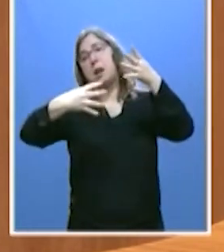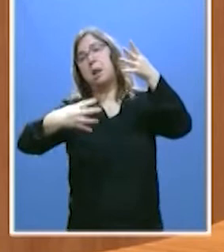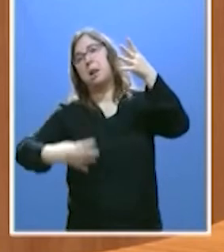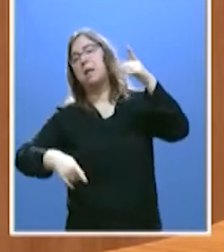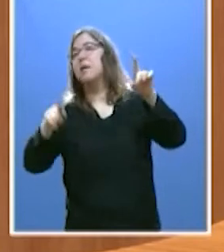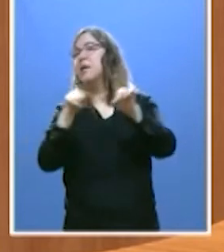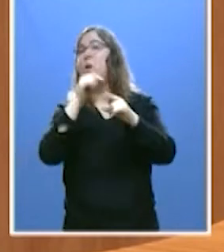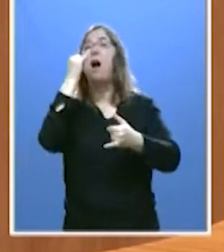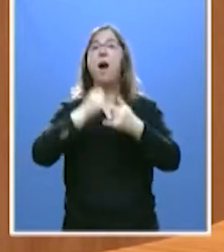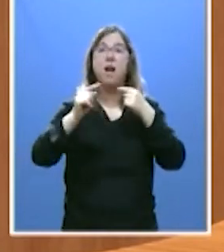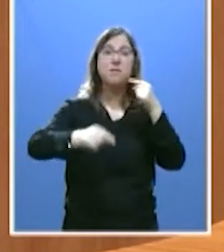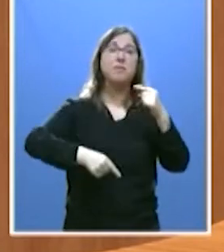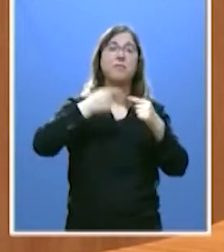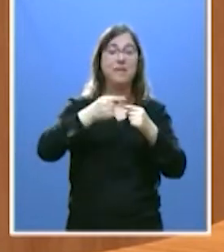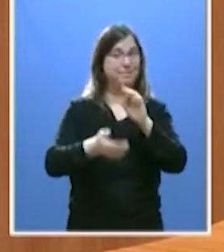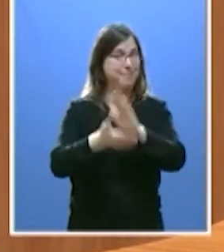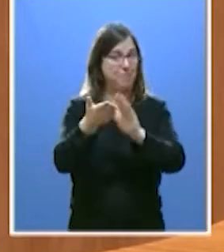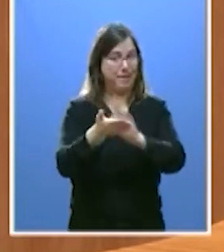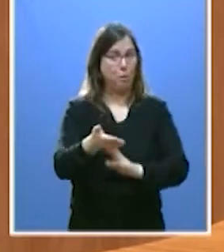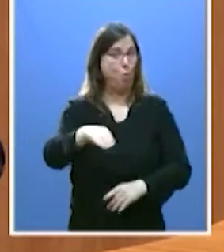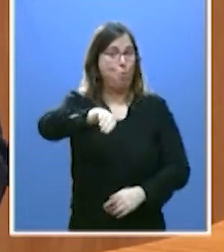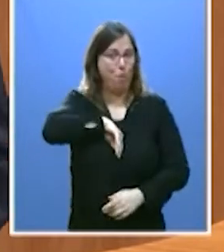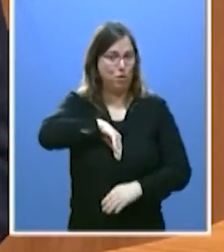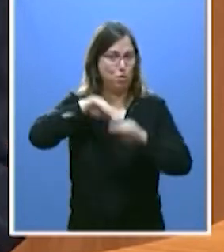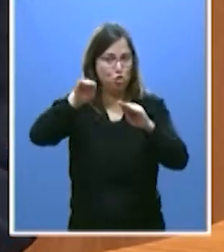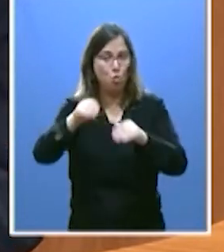va a acabar convirtiéndose en un epitafio del candidato.